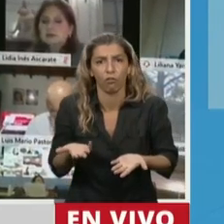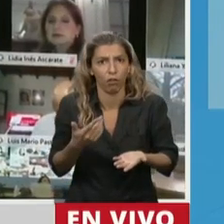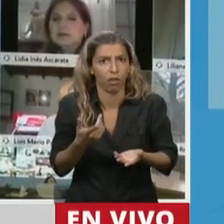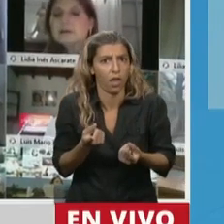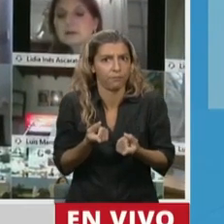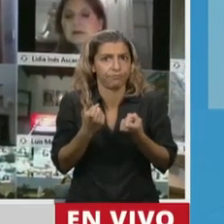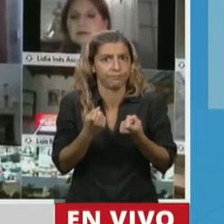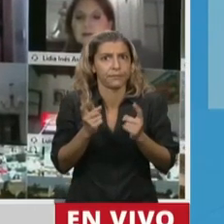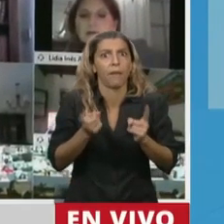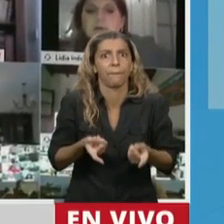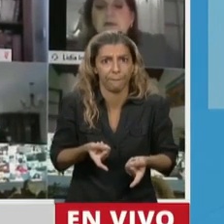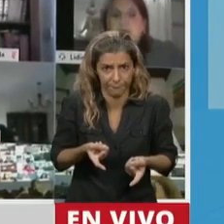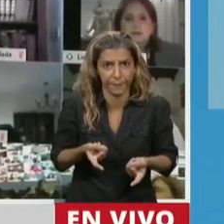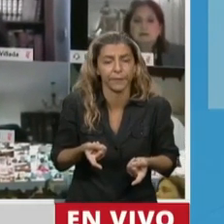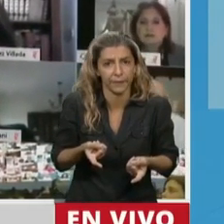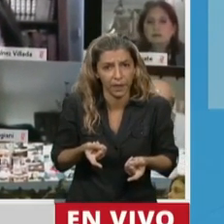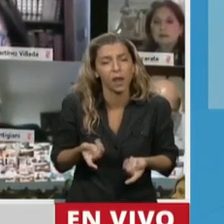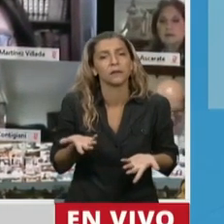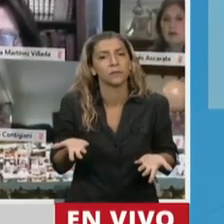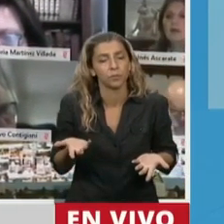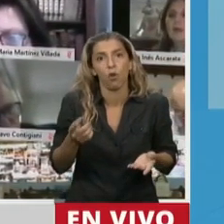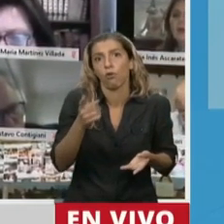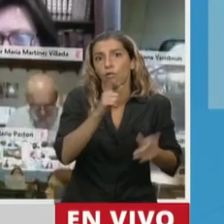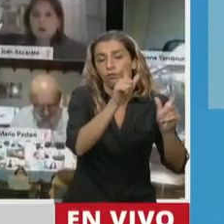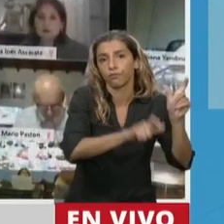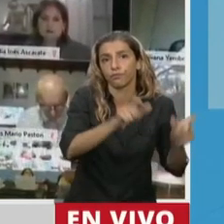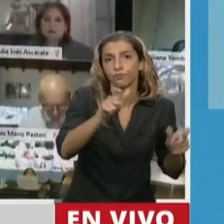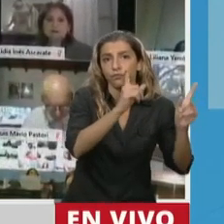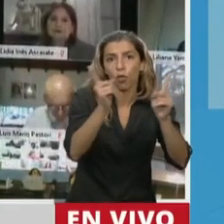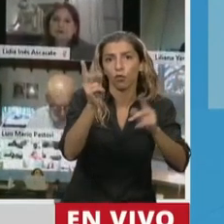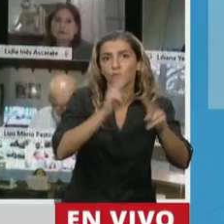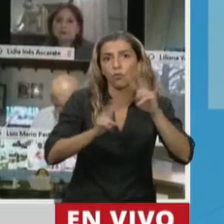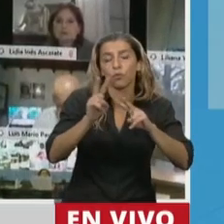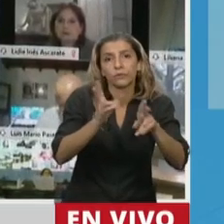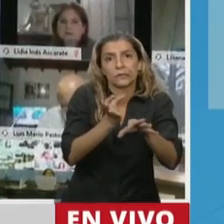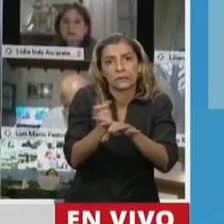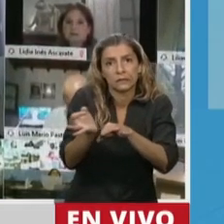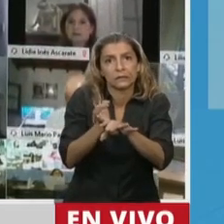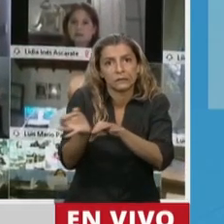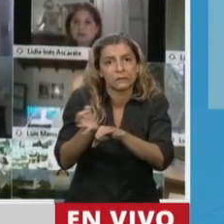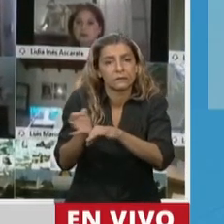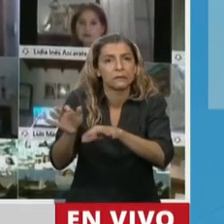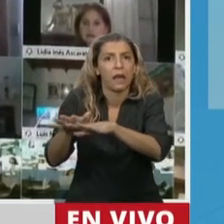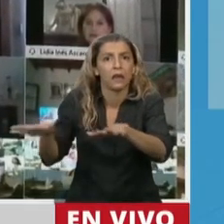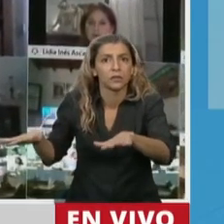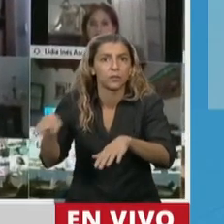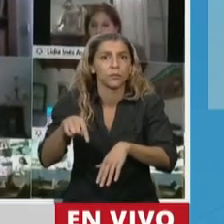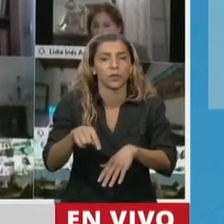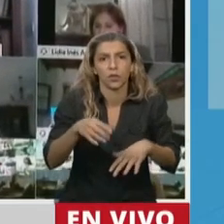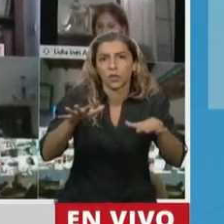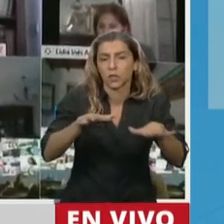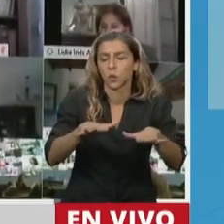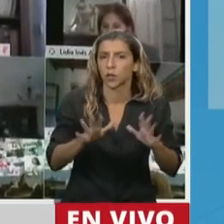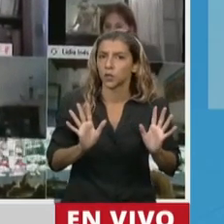familiares, capacitándose sobre la marcha, haciéndose cargo de las necesidades de